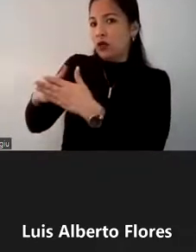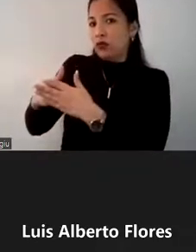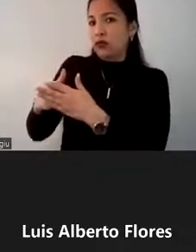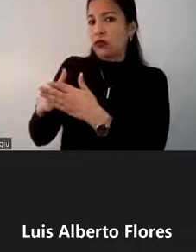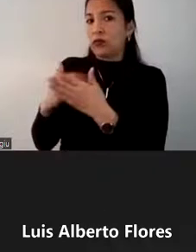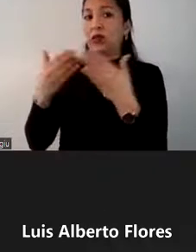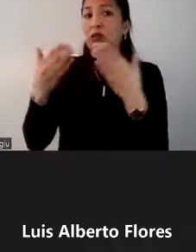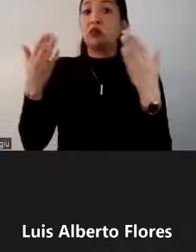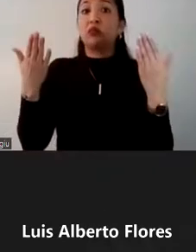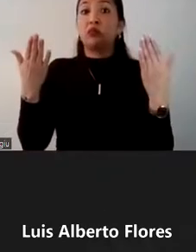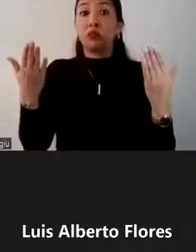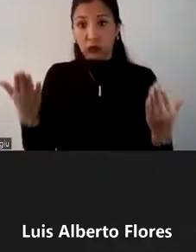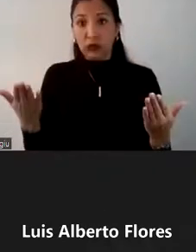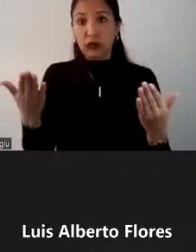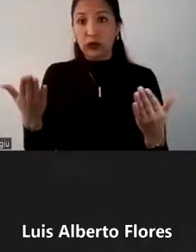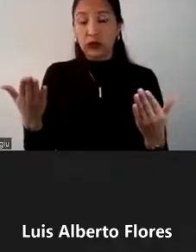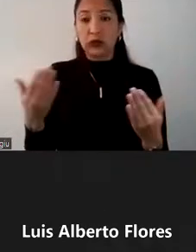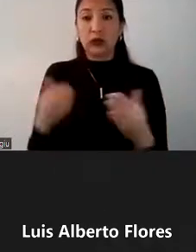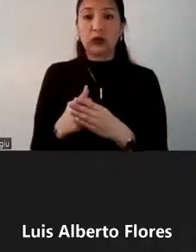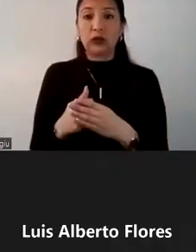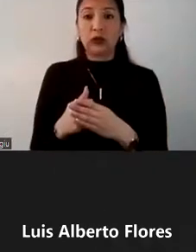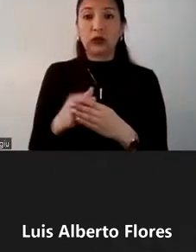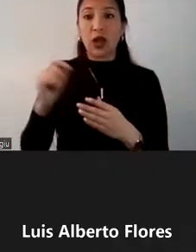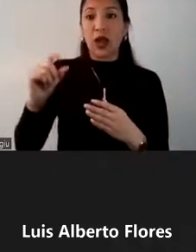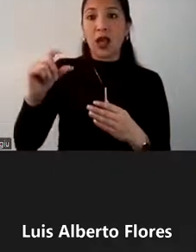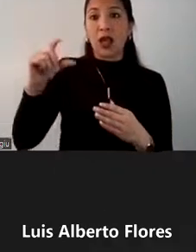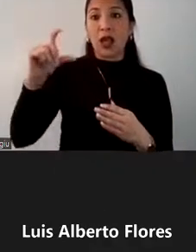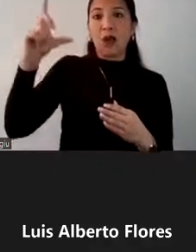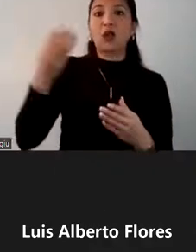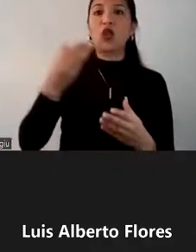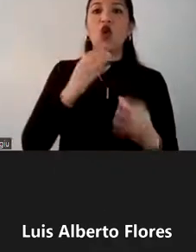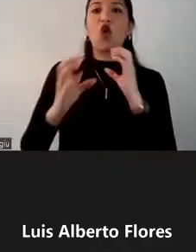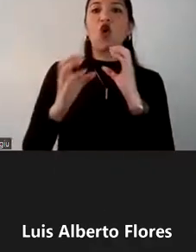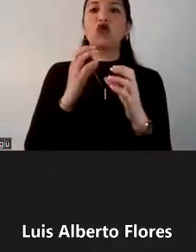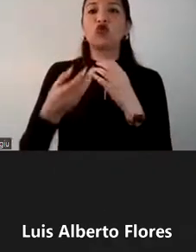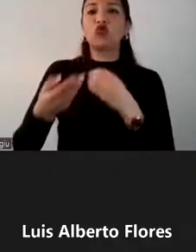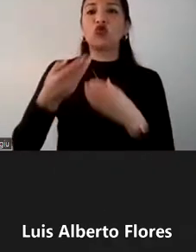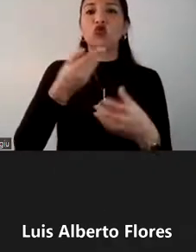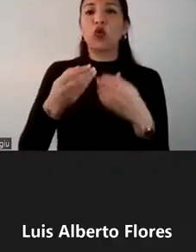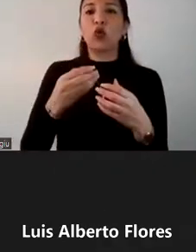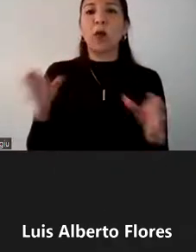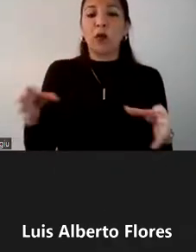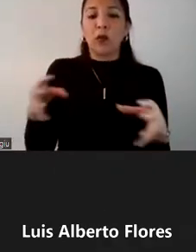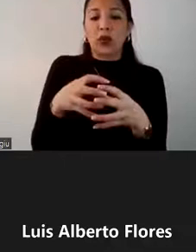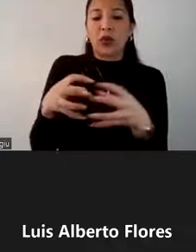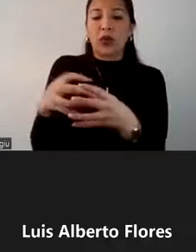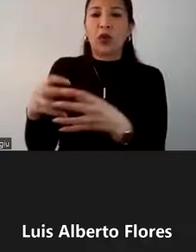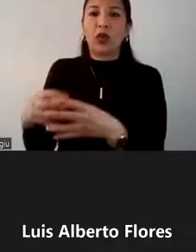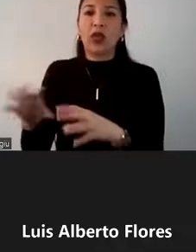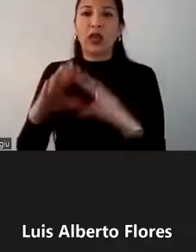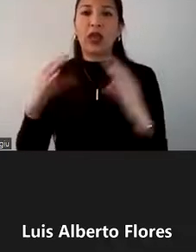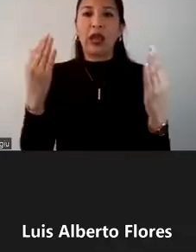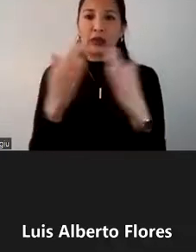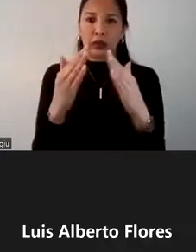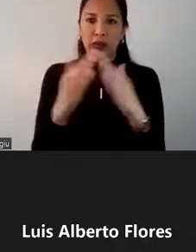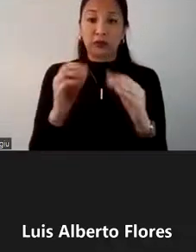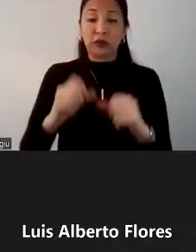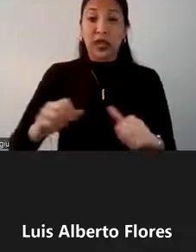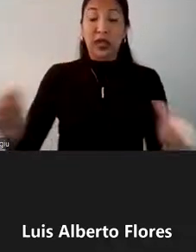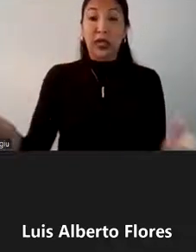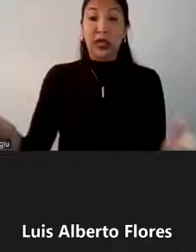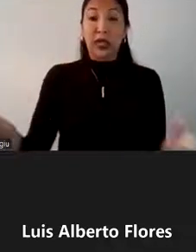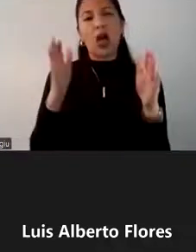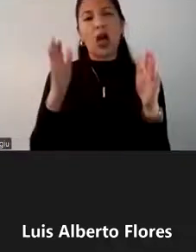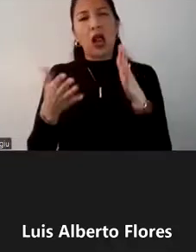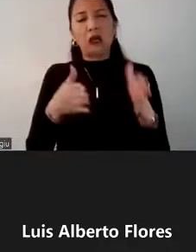esto se debió más que nada al aumento en el consumo privado, sobre todo de los hogares, y a la reactivación de diversas